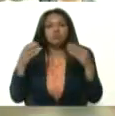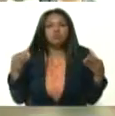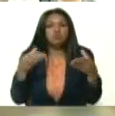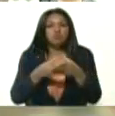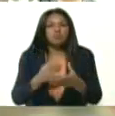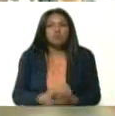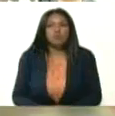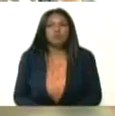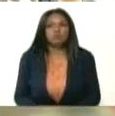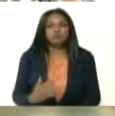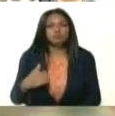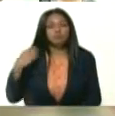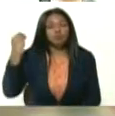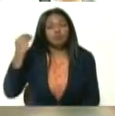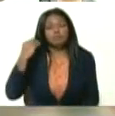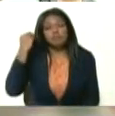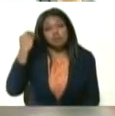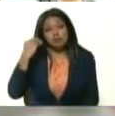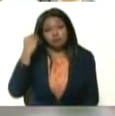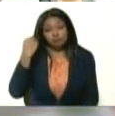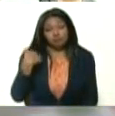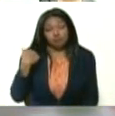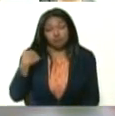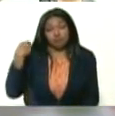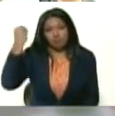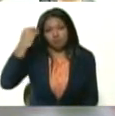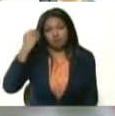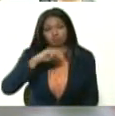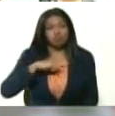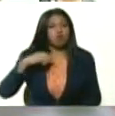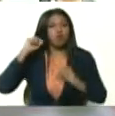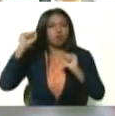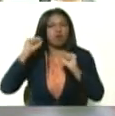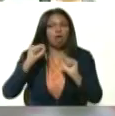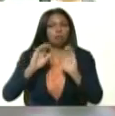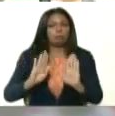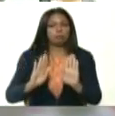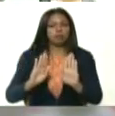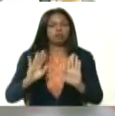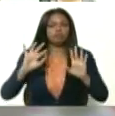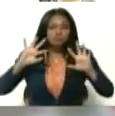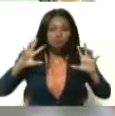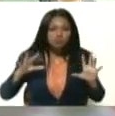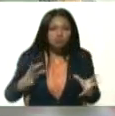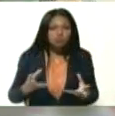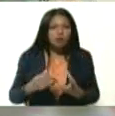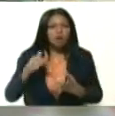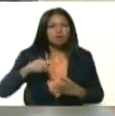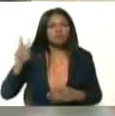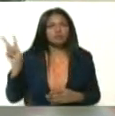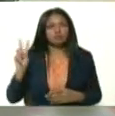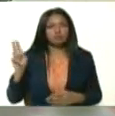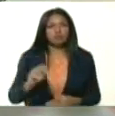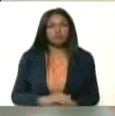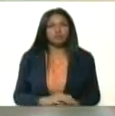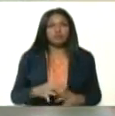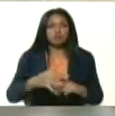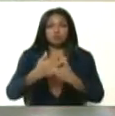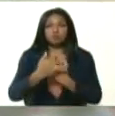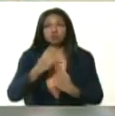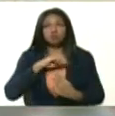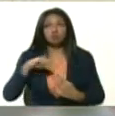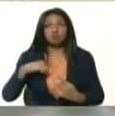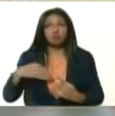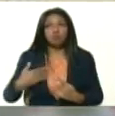creo que hemos logrado contener la pandemia. Y en la situación que estamos,